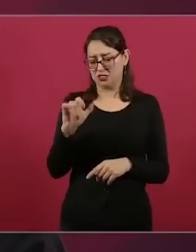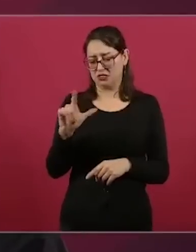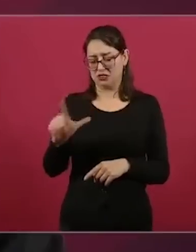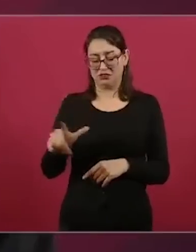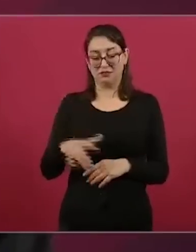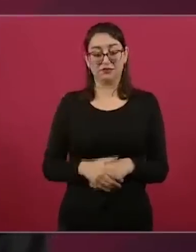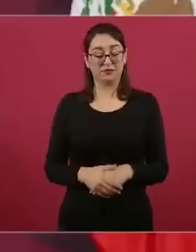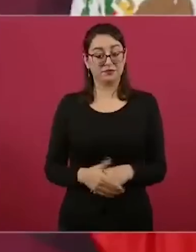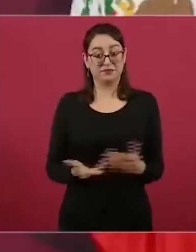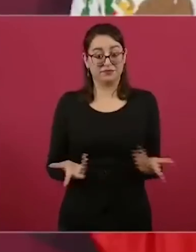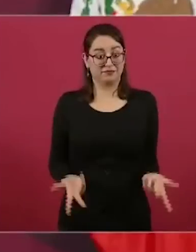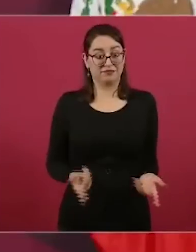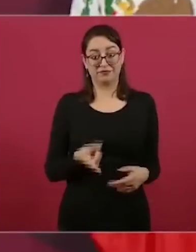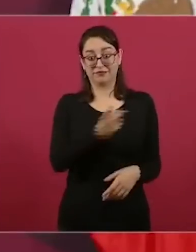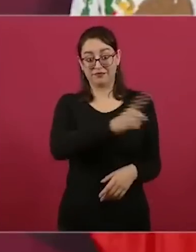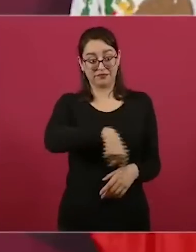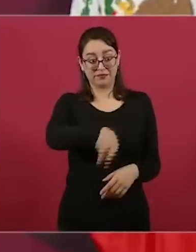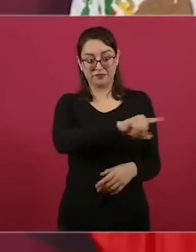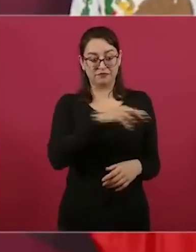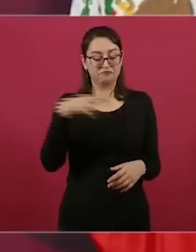Pero muy obvio,